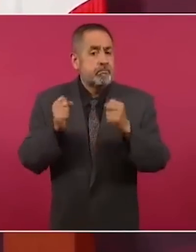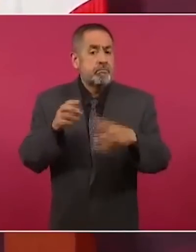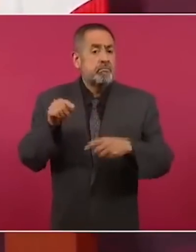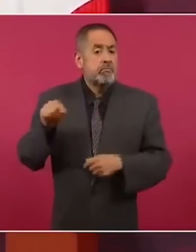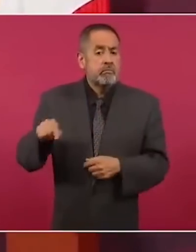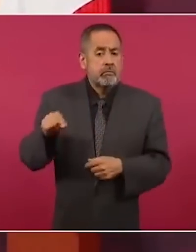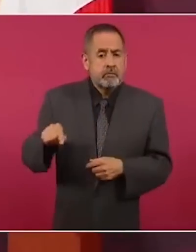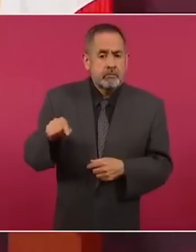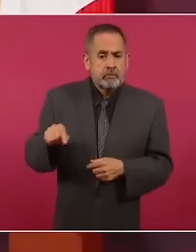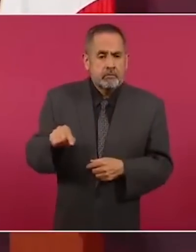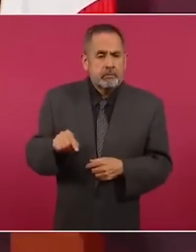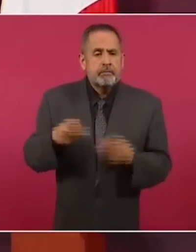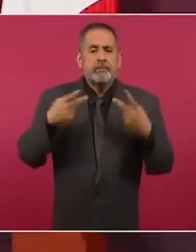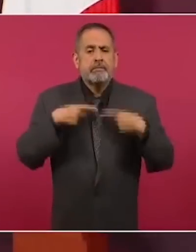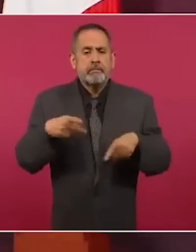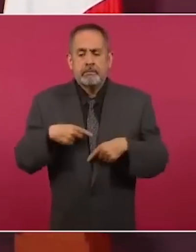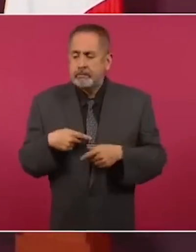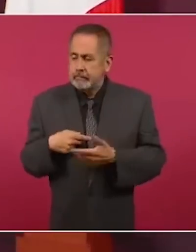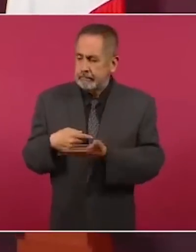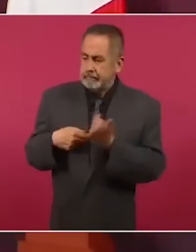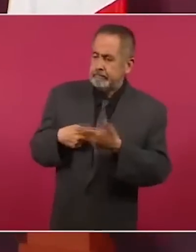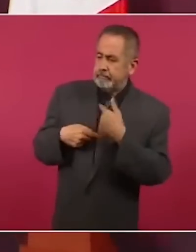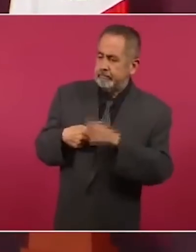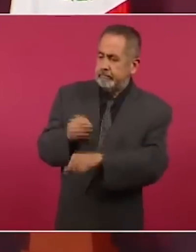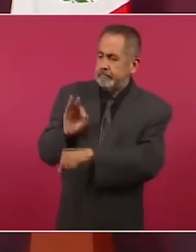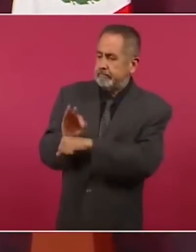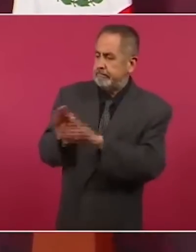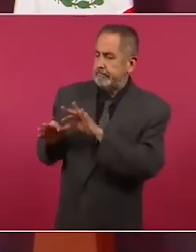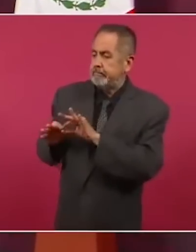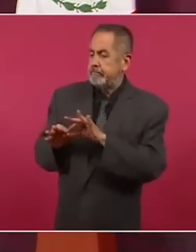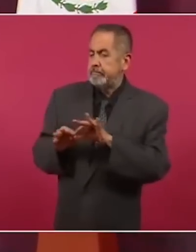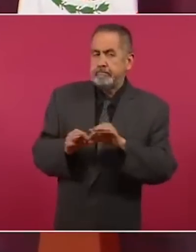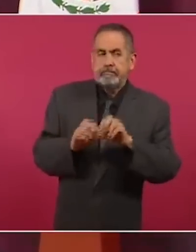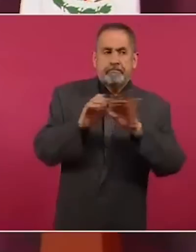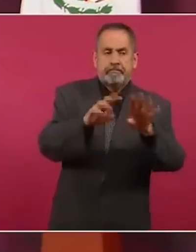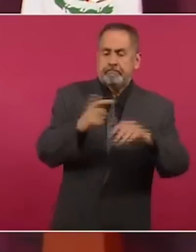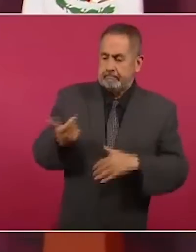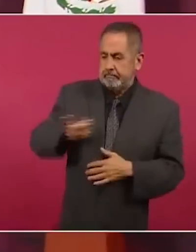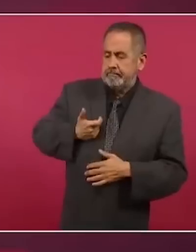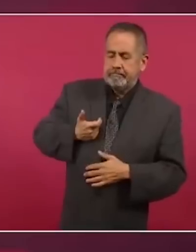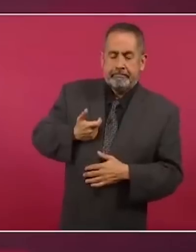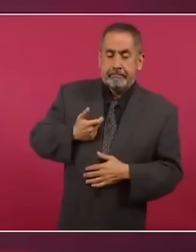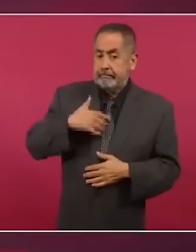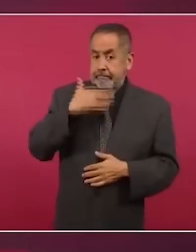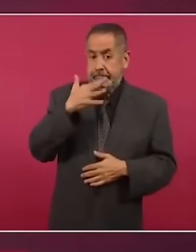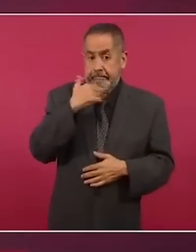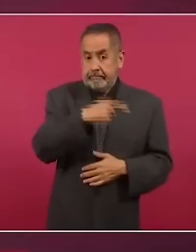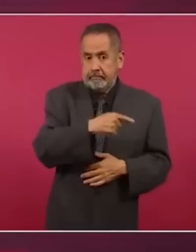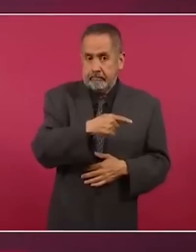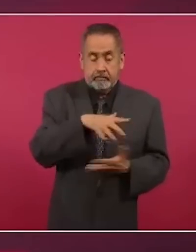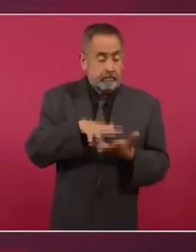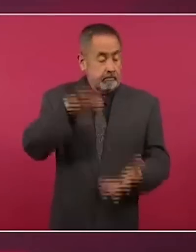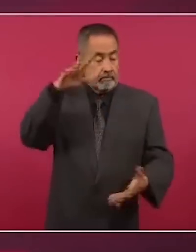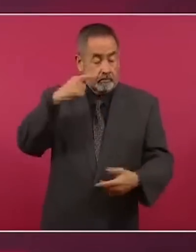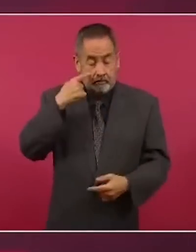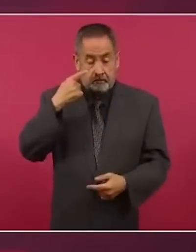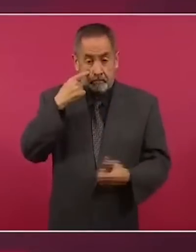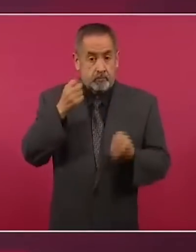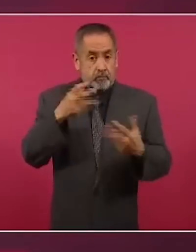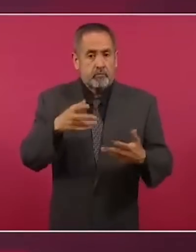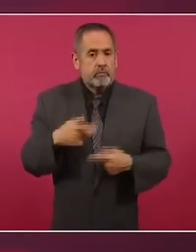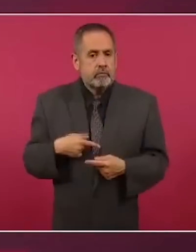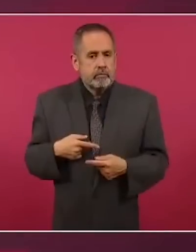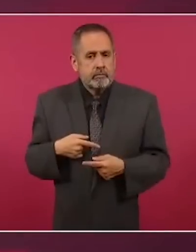polleros, más que de costumbre, muchos